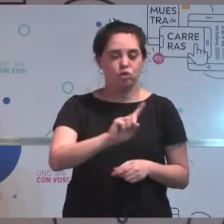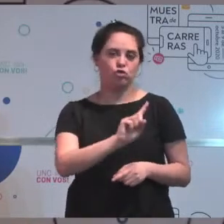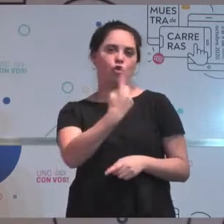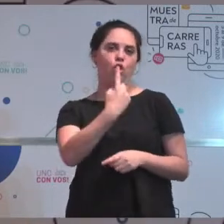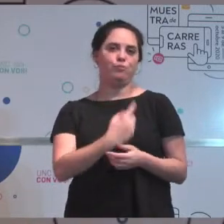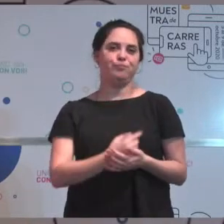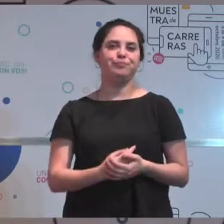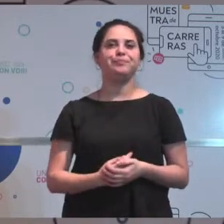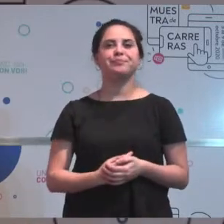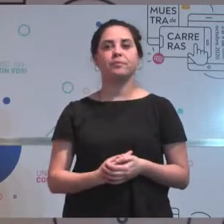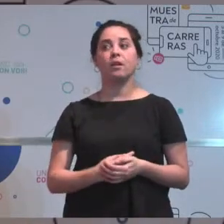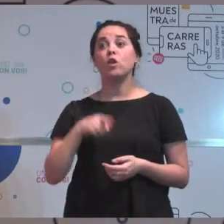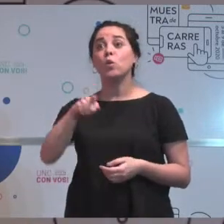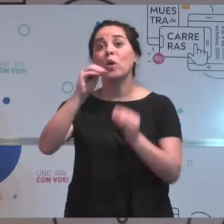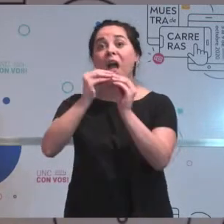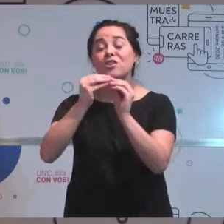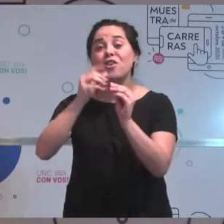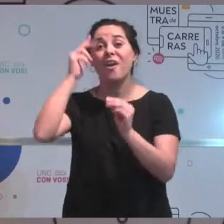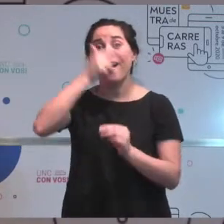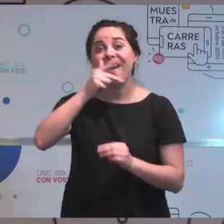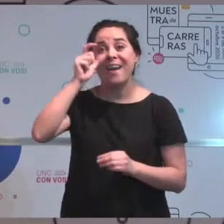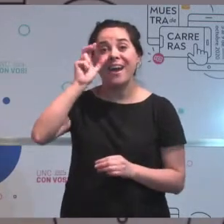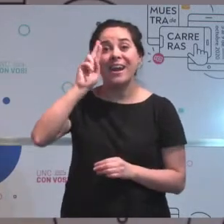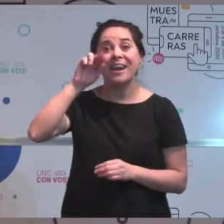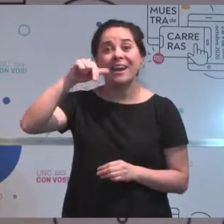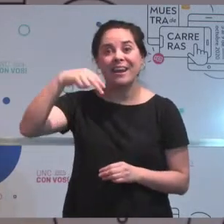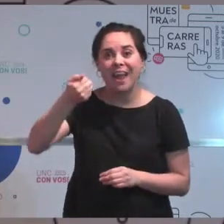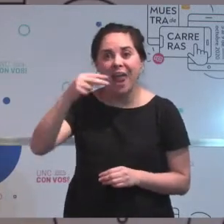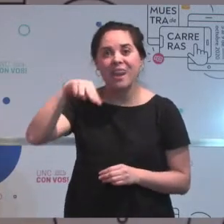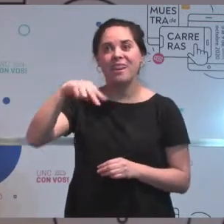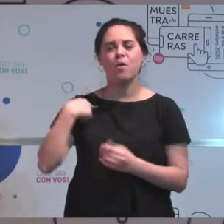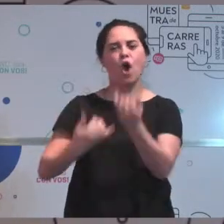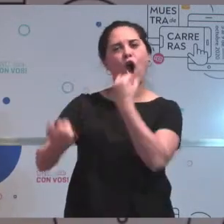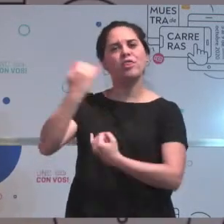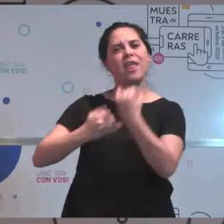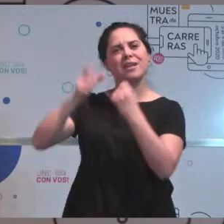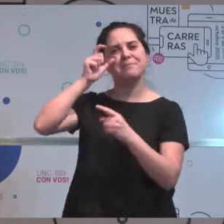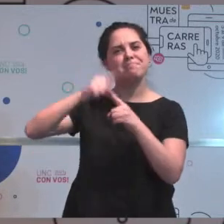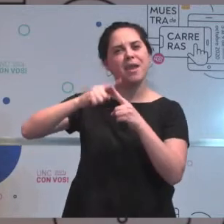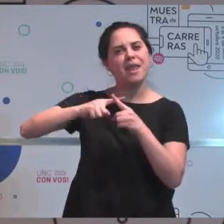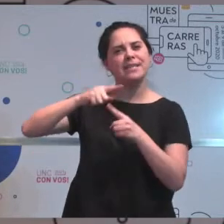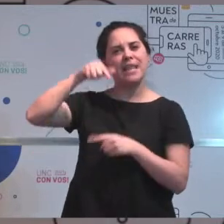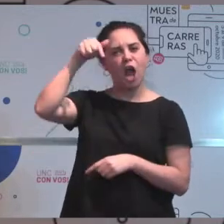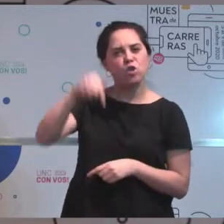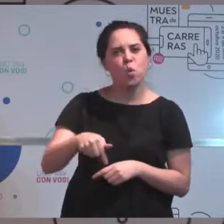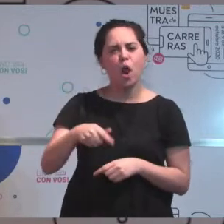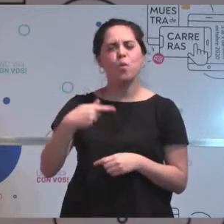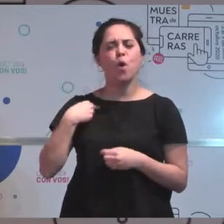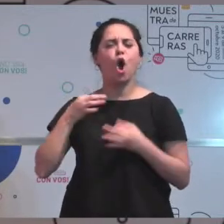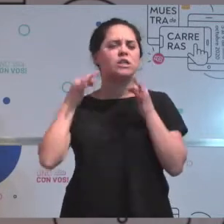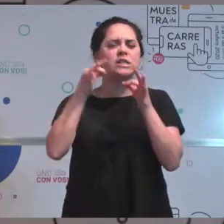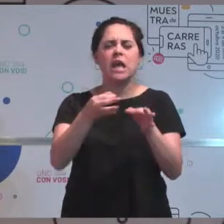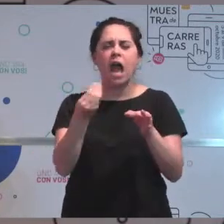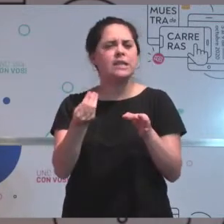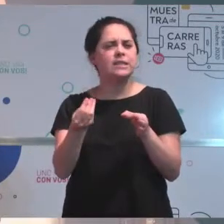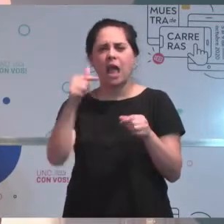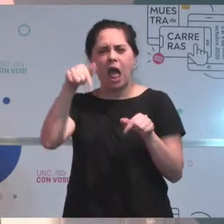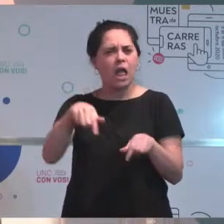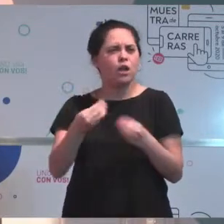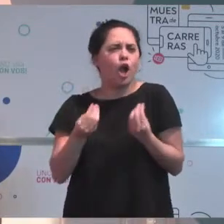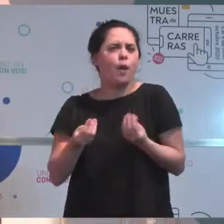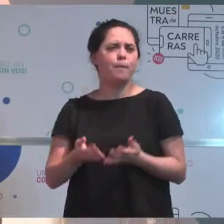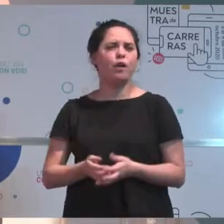Bien. Y en tu caso, Hernán, ¿podés contarnos cómo es tu experiencia actual y cómo fue que llegaste a donde estás? Bueno,